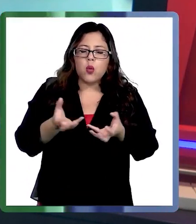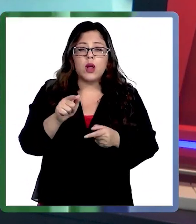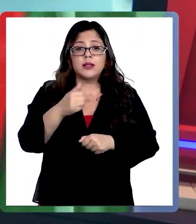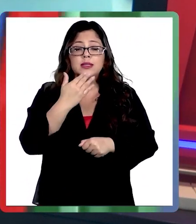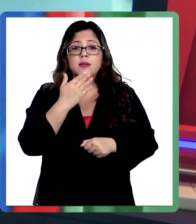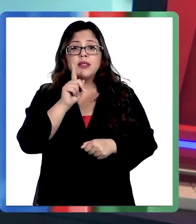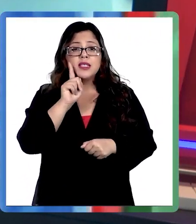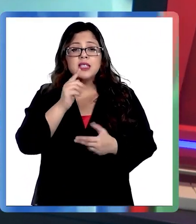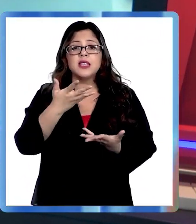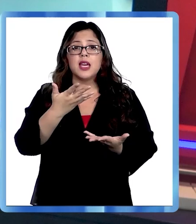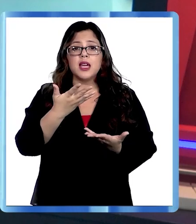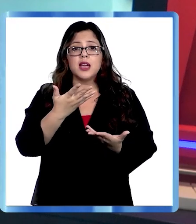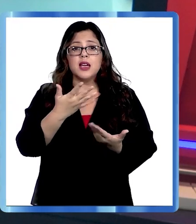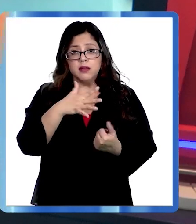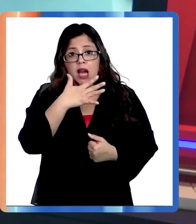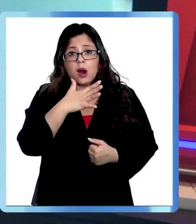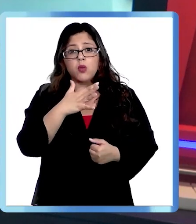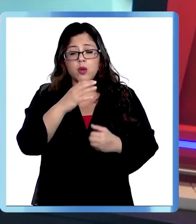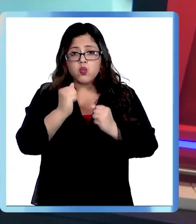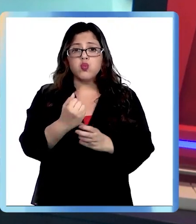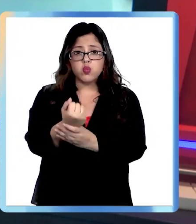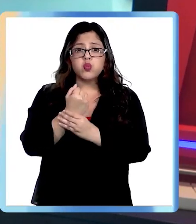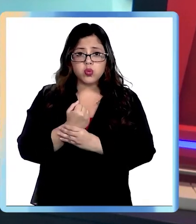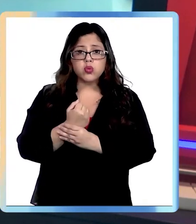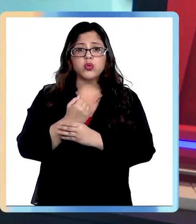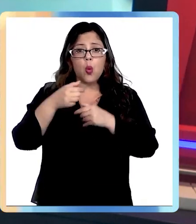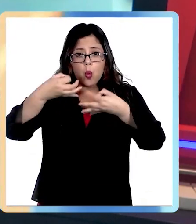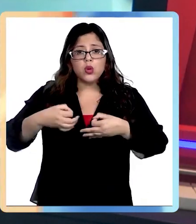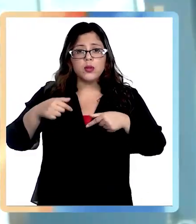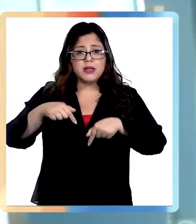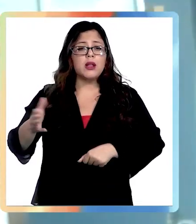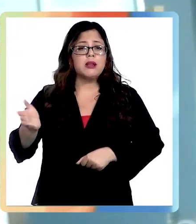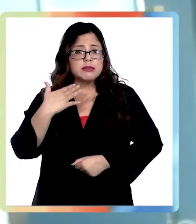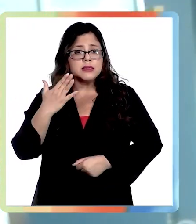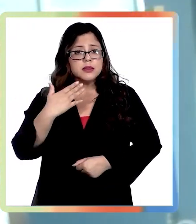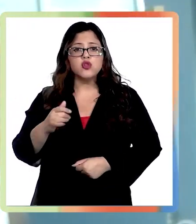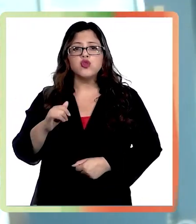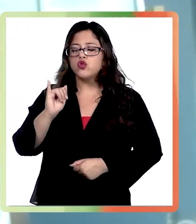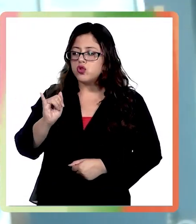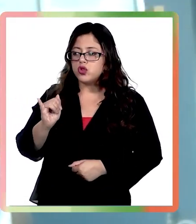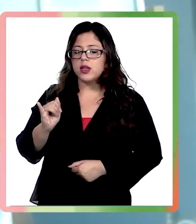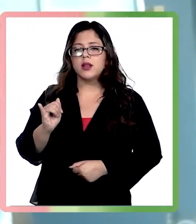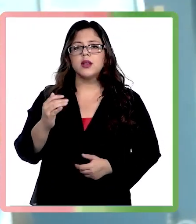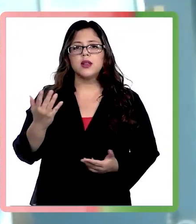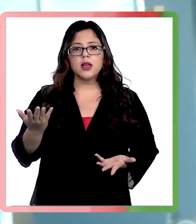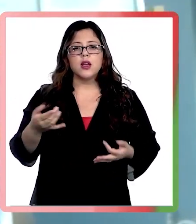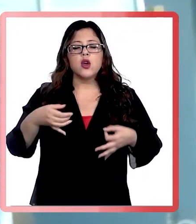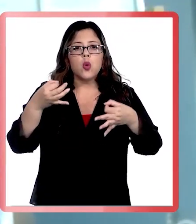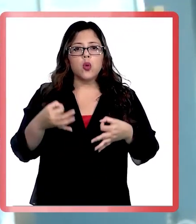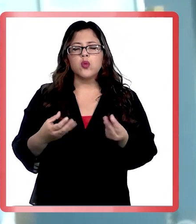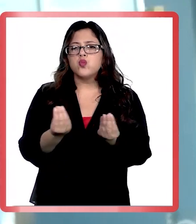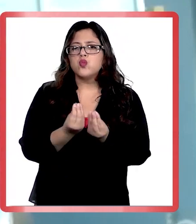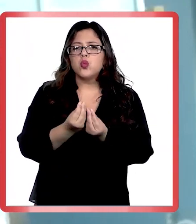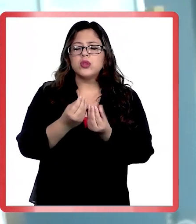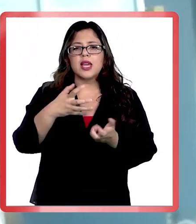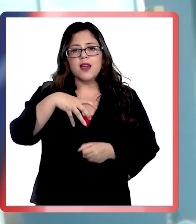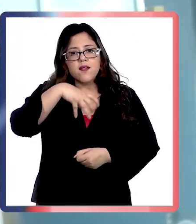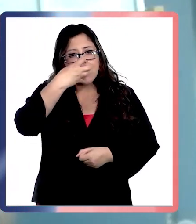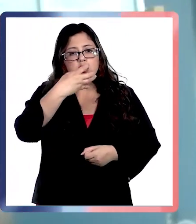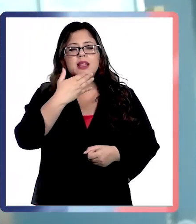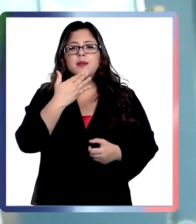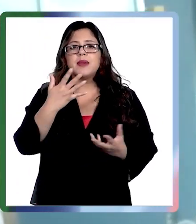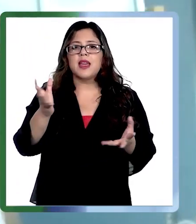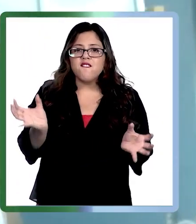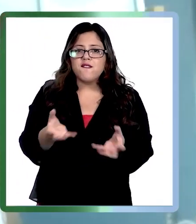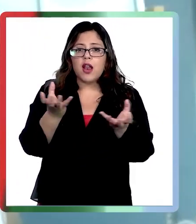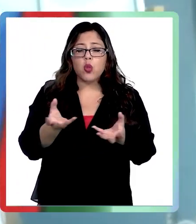que también contienen líquidos y que nos ayudan en esta época de tanta deshidratación, ¿le parece? Exactamente. Mira, justamente hay muchas verduras y frutas